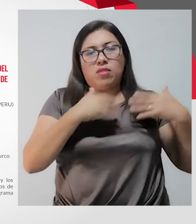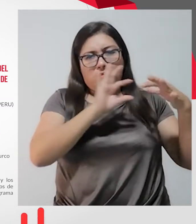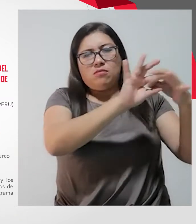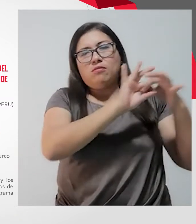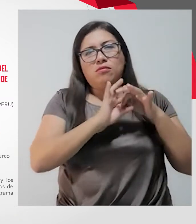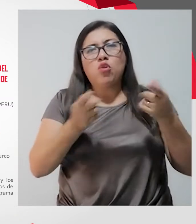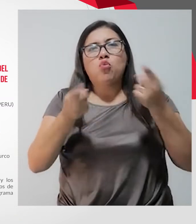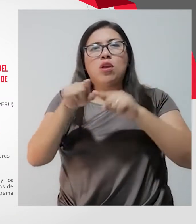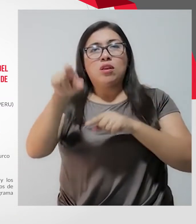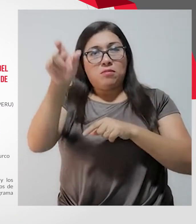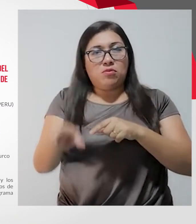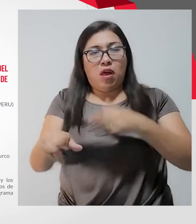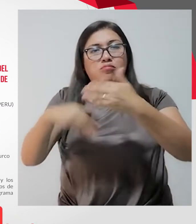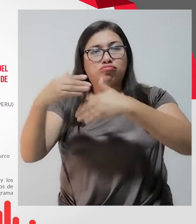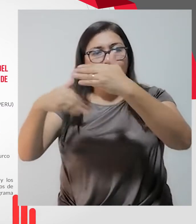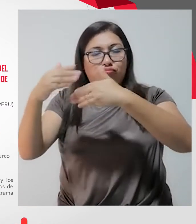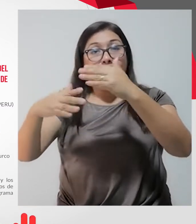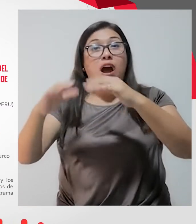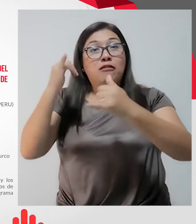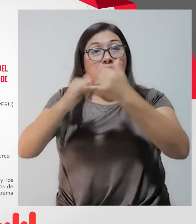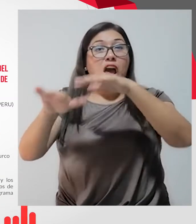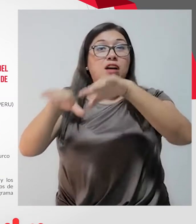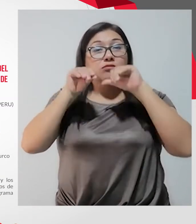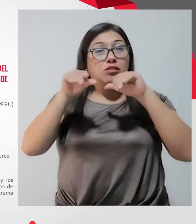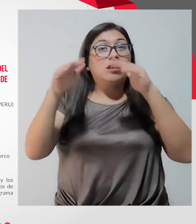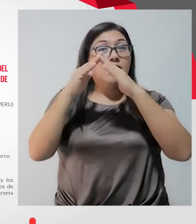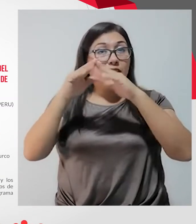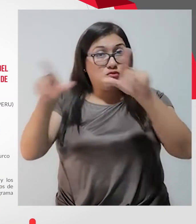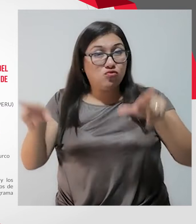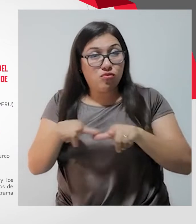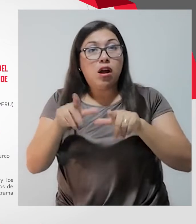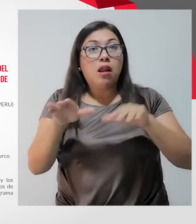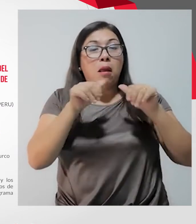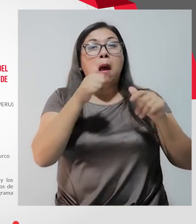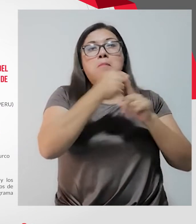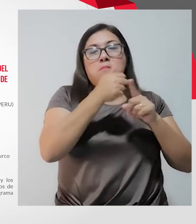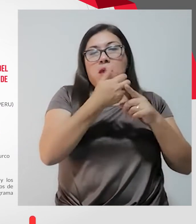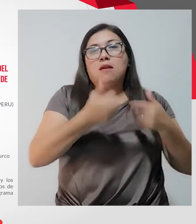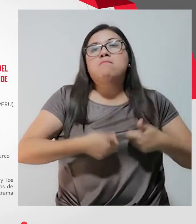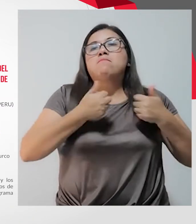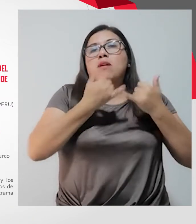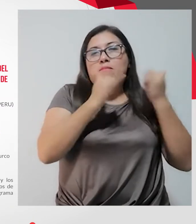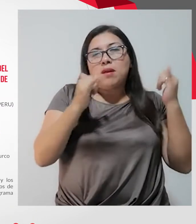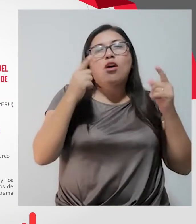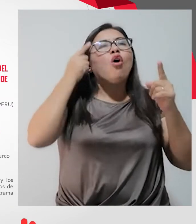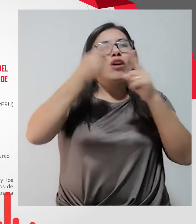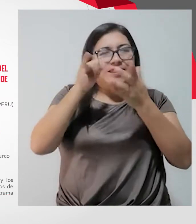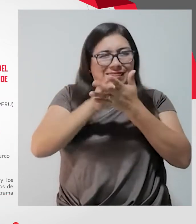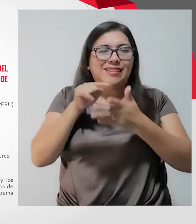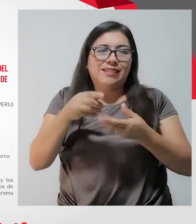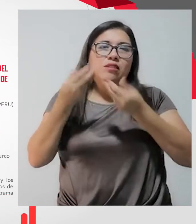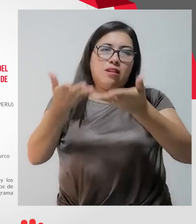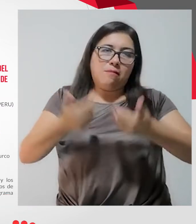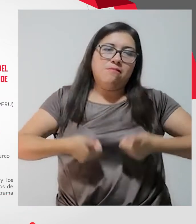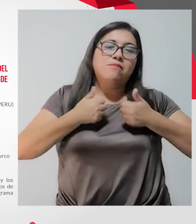donde los chicos salen del CAR, van a trabajar y retorno. El objetivo es la vida independiente. Y ahorita estamos